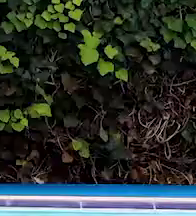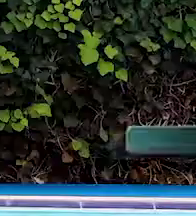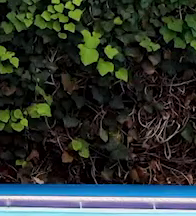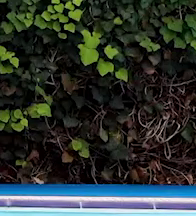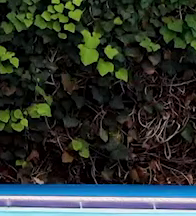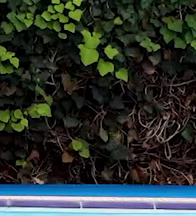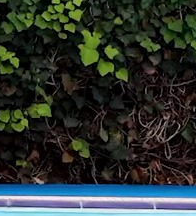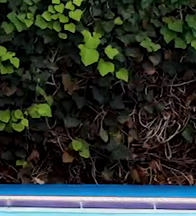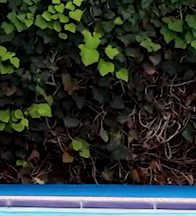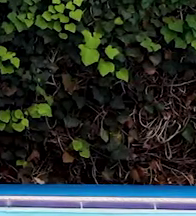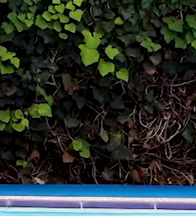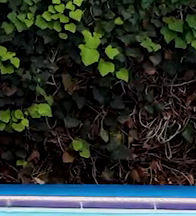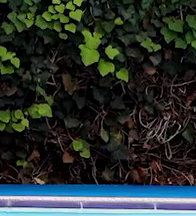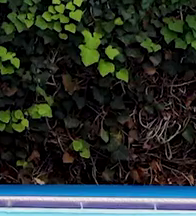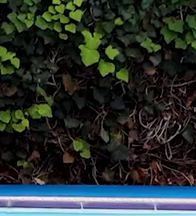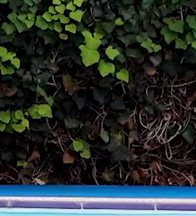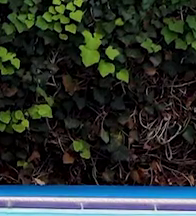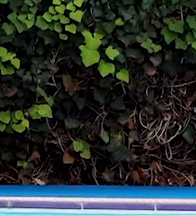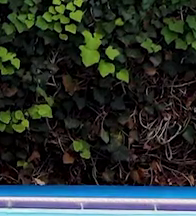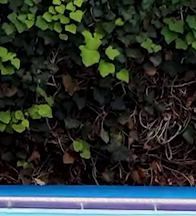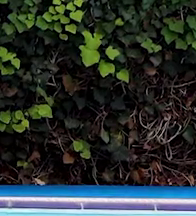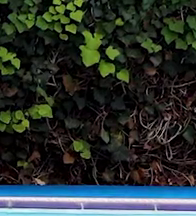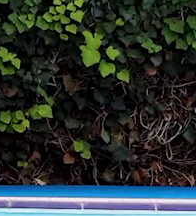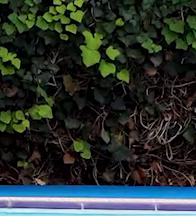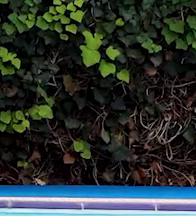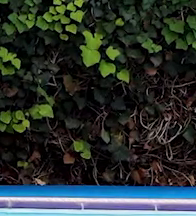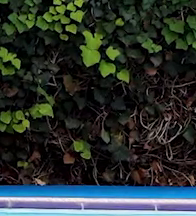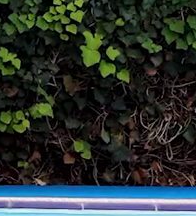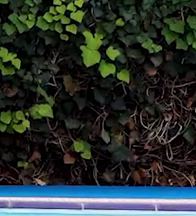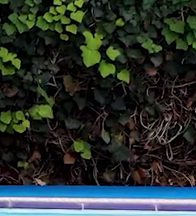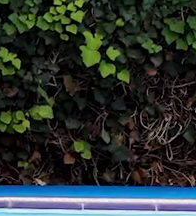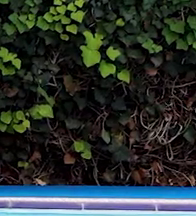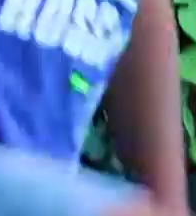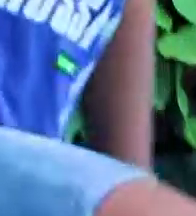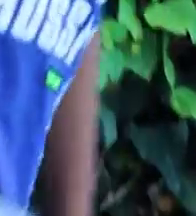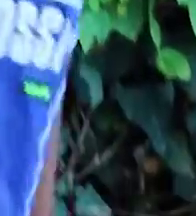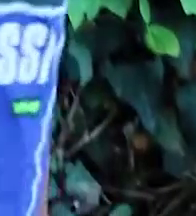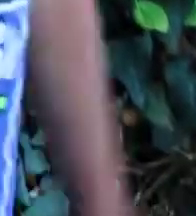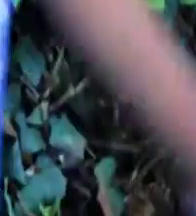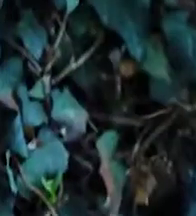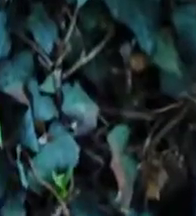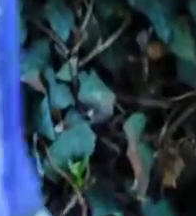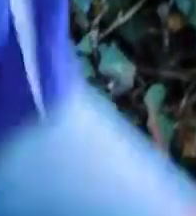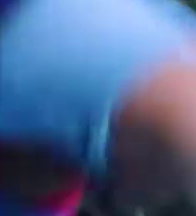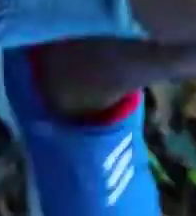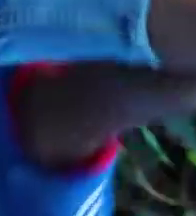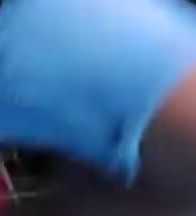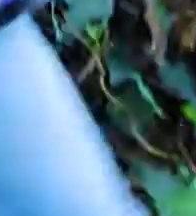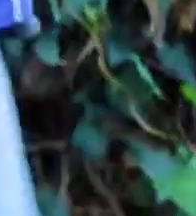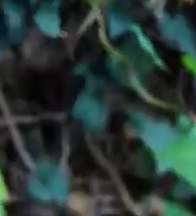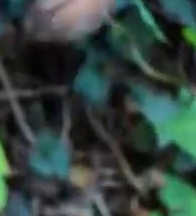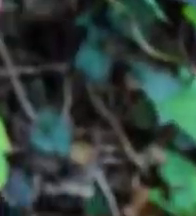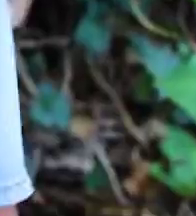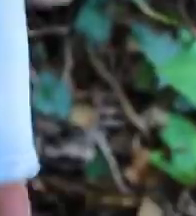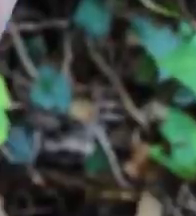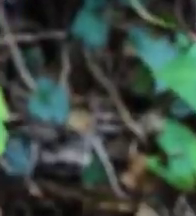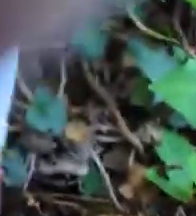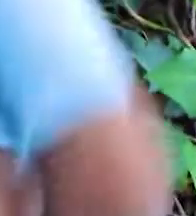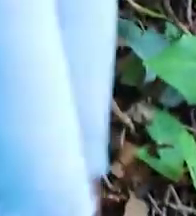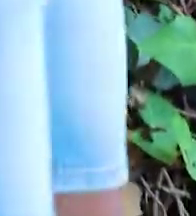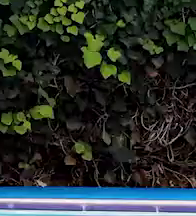Nos ponemos en posición y elevamos rodilla derecha, mano derecha. Muy bien. Izquierda.